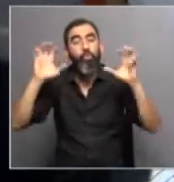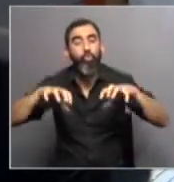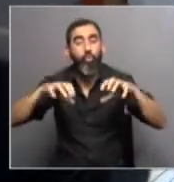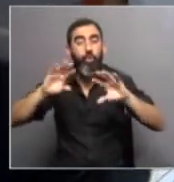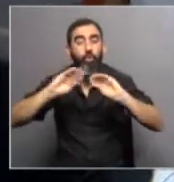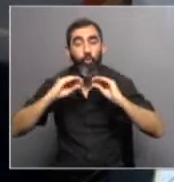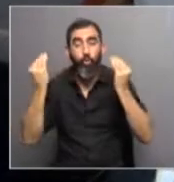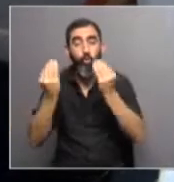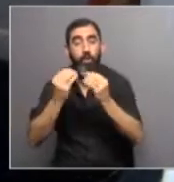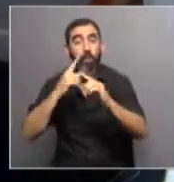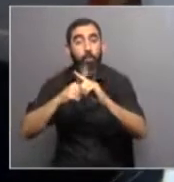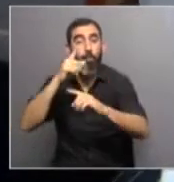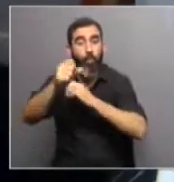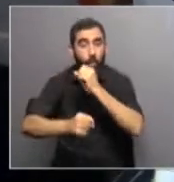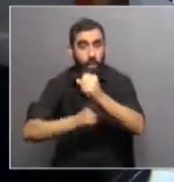a nivel anual.